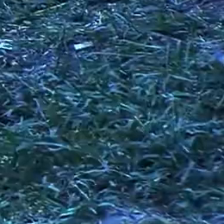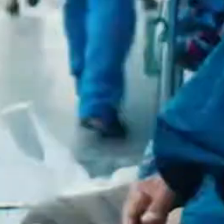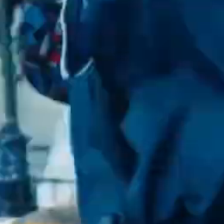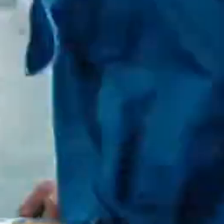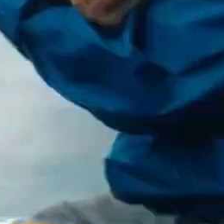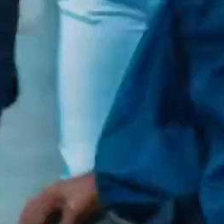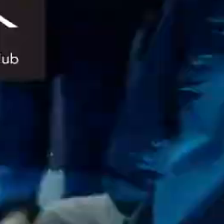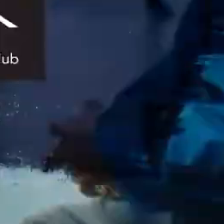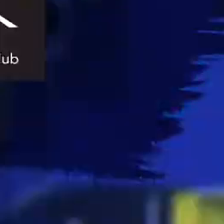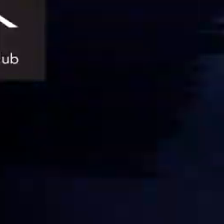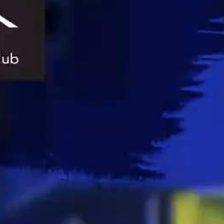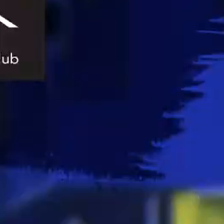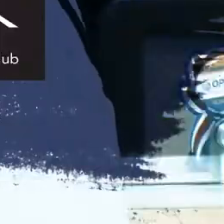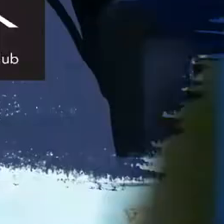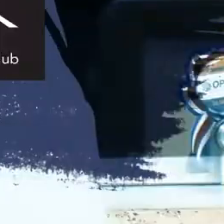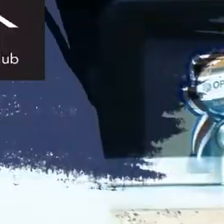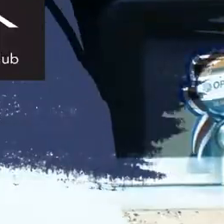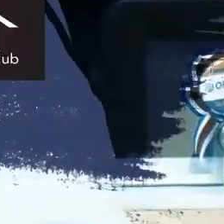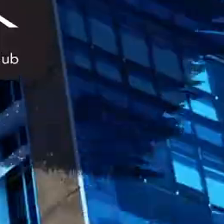ventioncrito.org